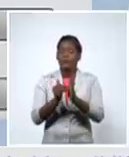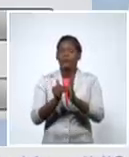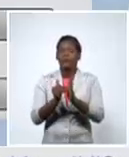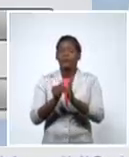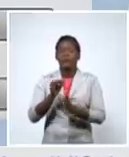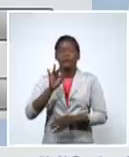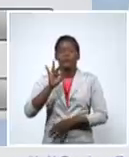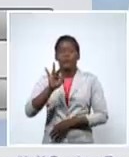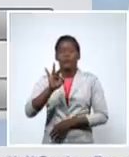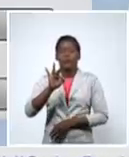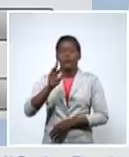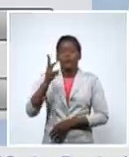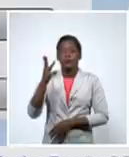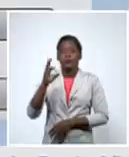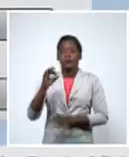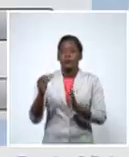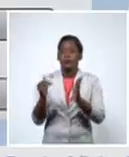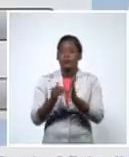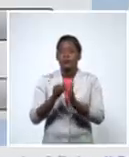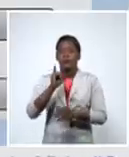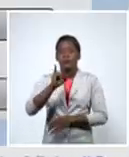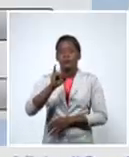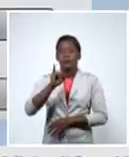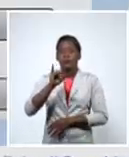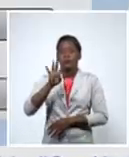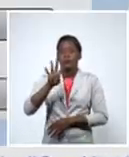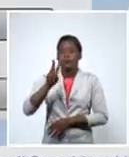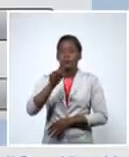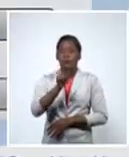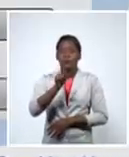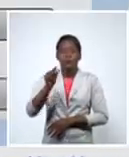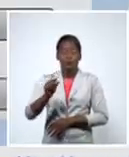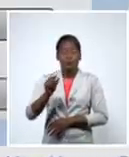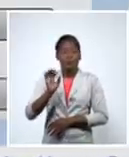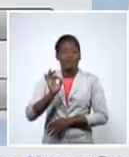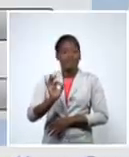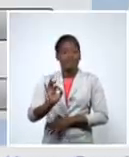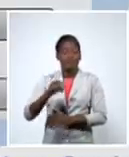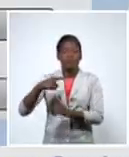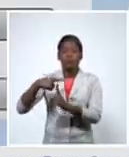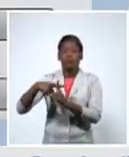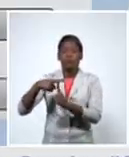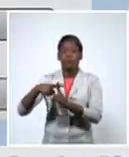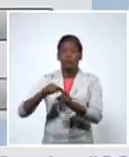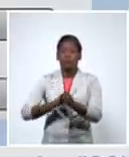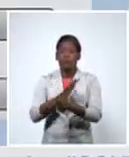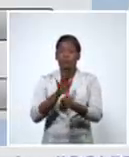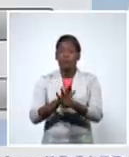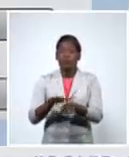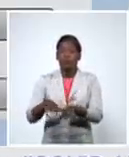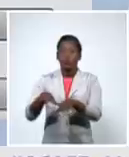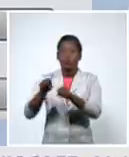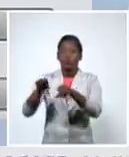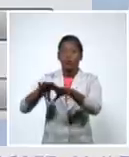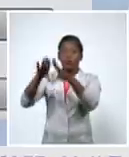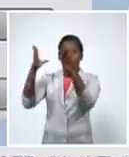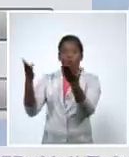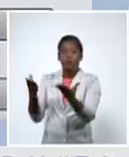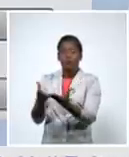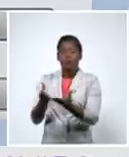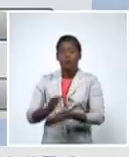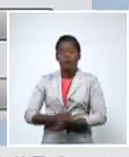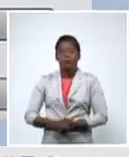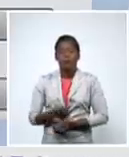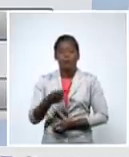830 mil 642 personas que han adquirido adquirido la enfermedad en todo el mundo ayer un